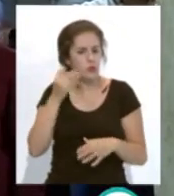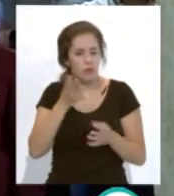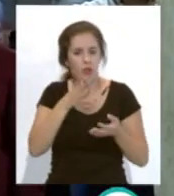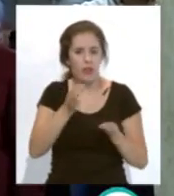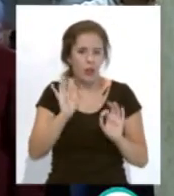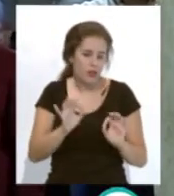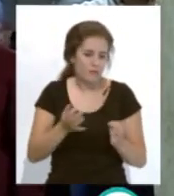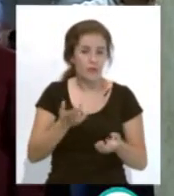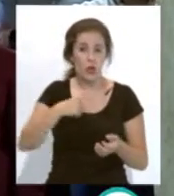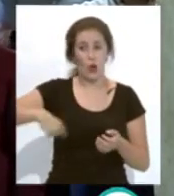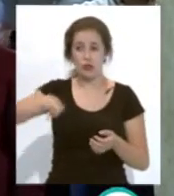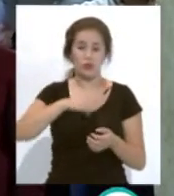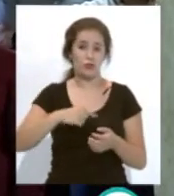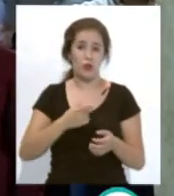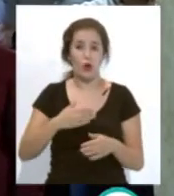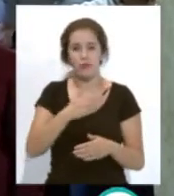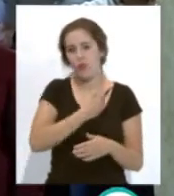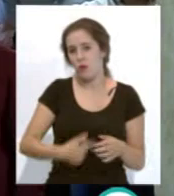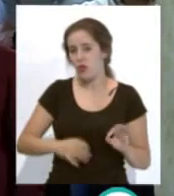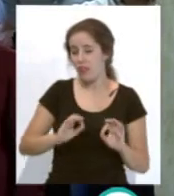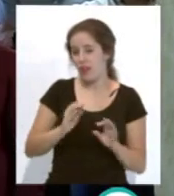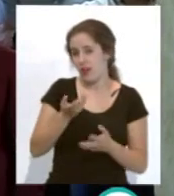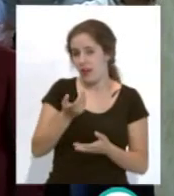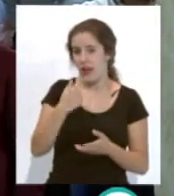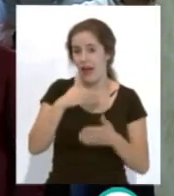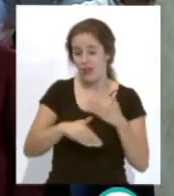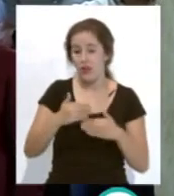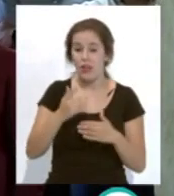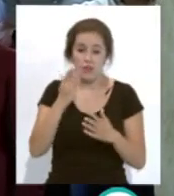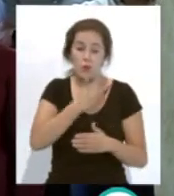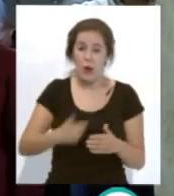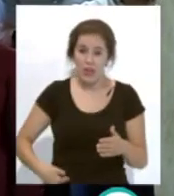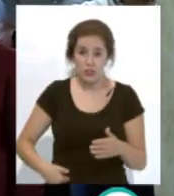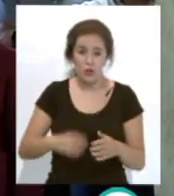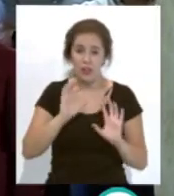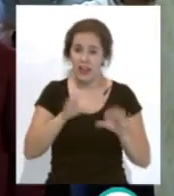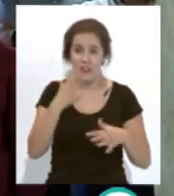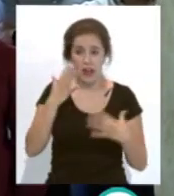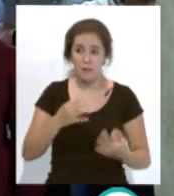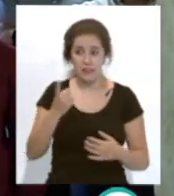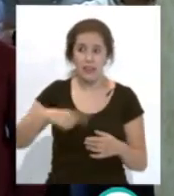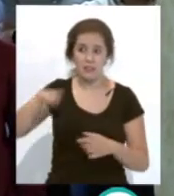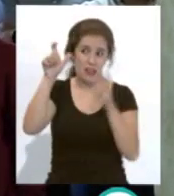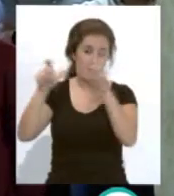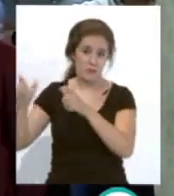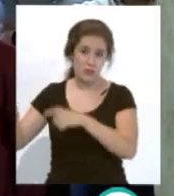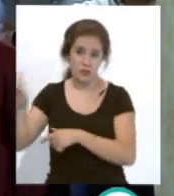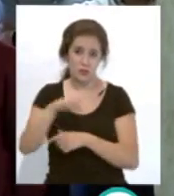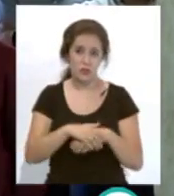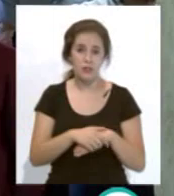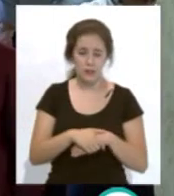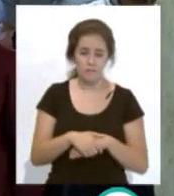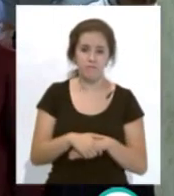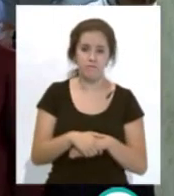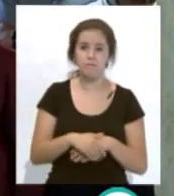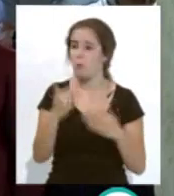nosotros seamos los dueños de las acciones, los verdaderos dueños del Cádiz, que es la afición a la que nos debemos, al final se sentirán, como digo, orgullosos de todos